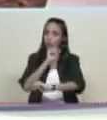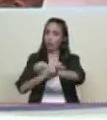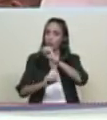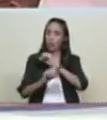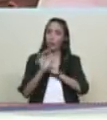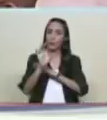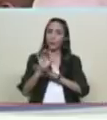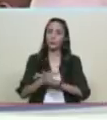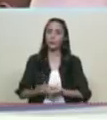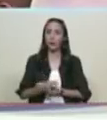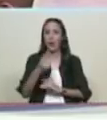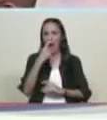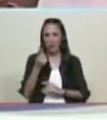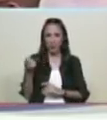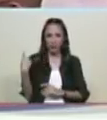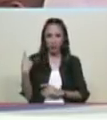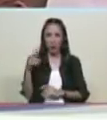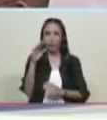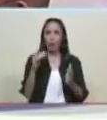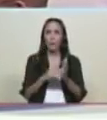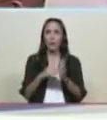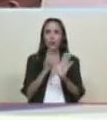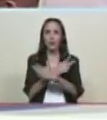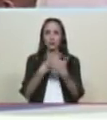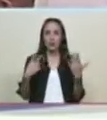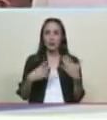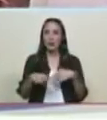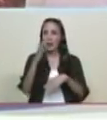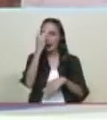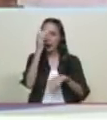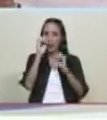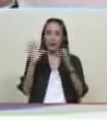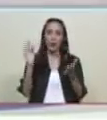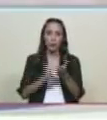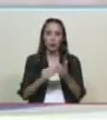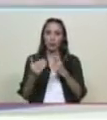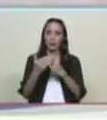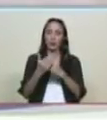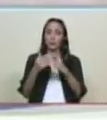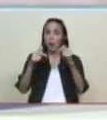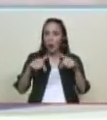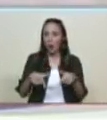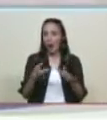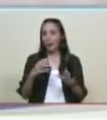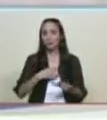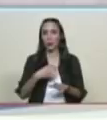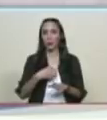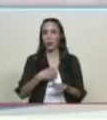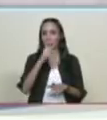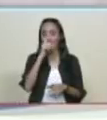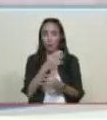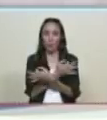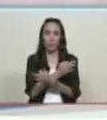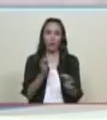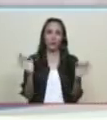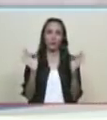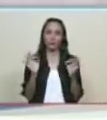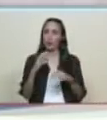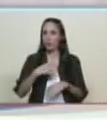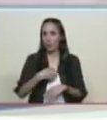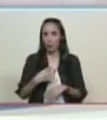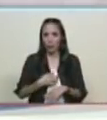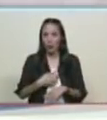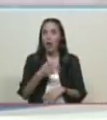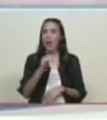el año pasado 2017 quisieron sabotear el carnaval tampoco pudieron este año ni lo intentaron vamos a